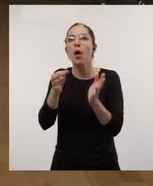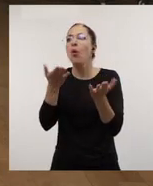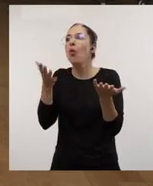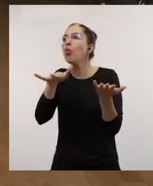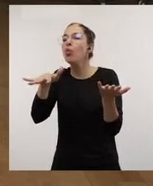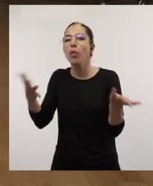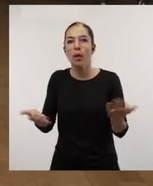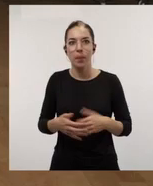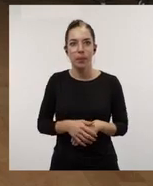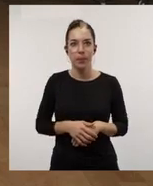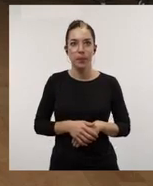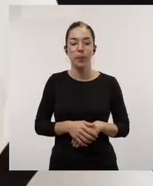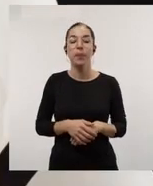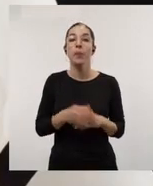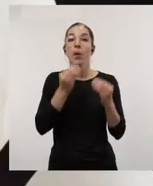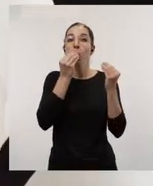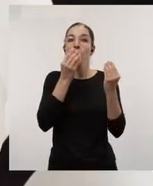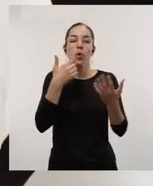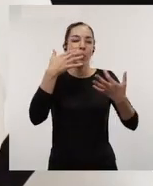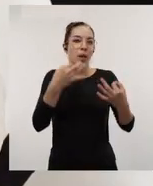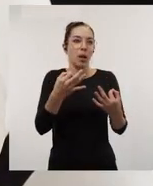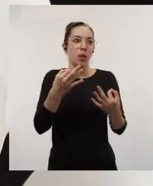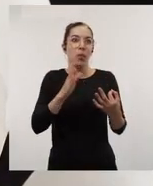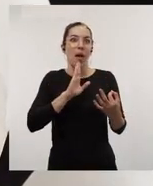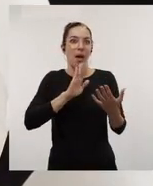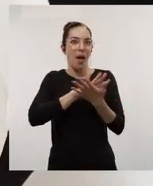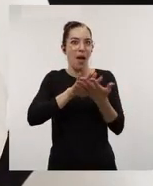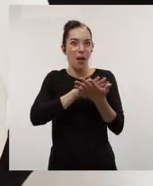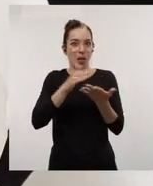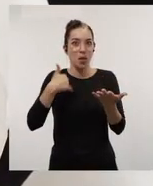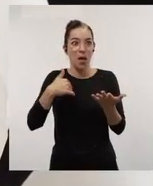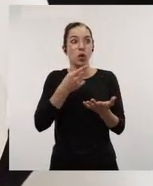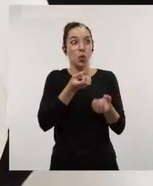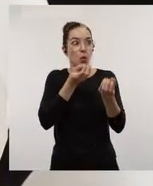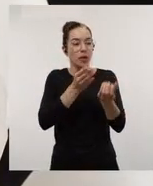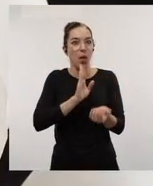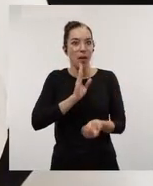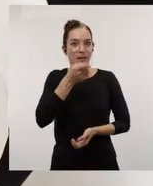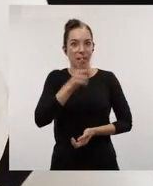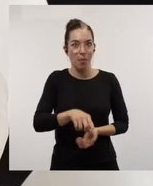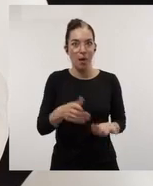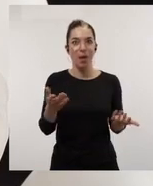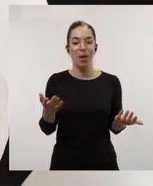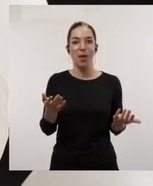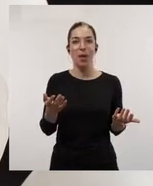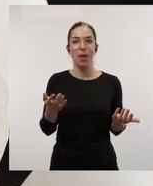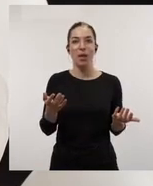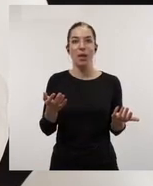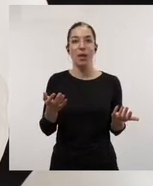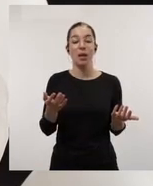dirigirse? Bueno, yo creo que lo hemos hablado y también lo has comentado tú, la